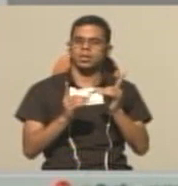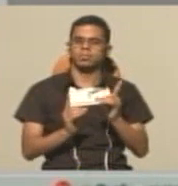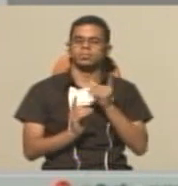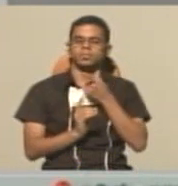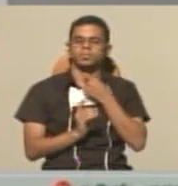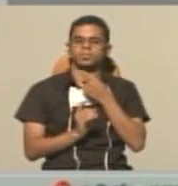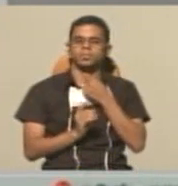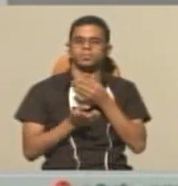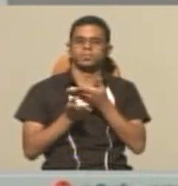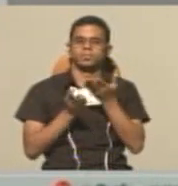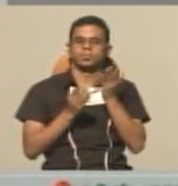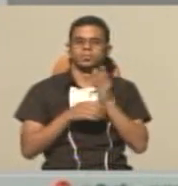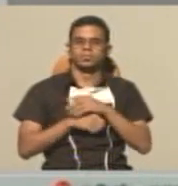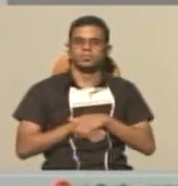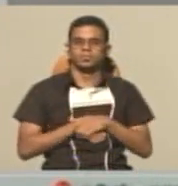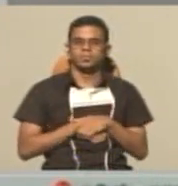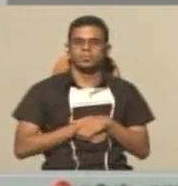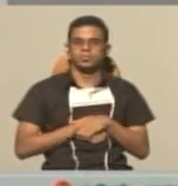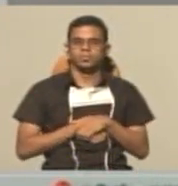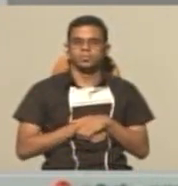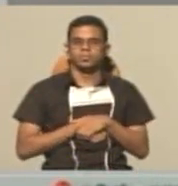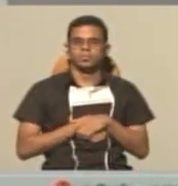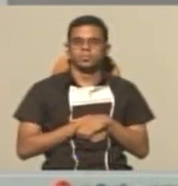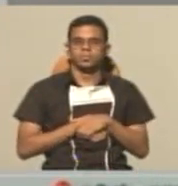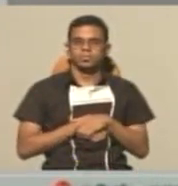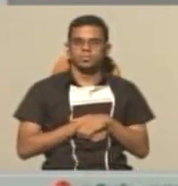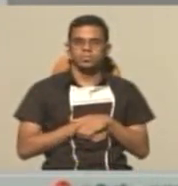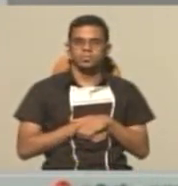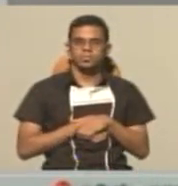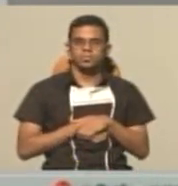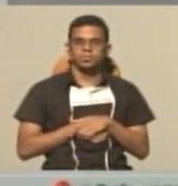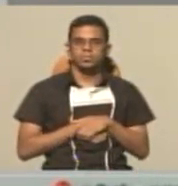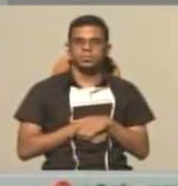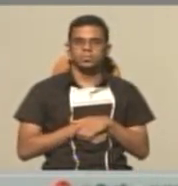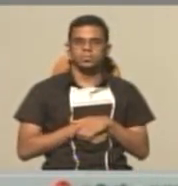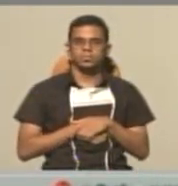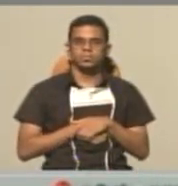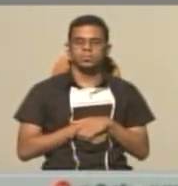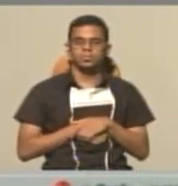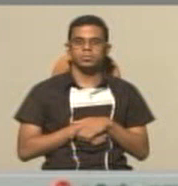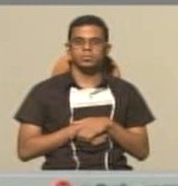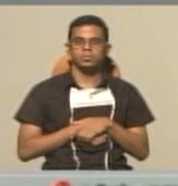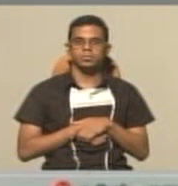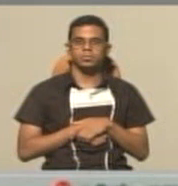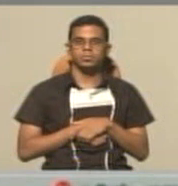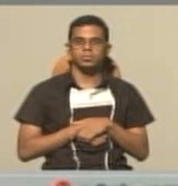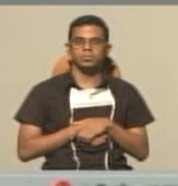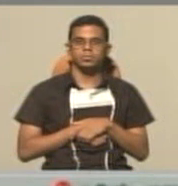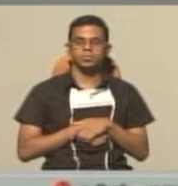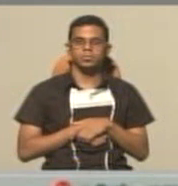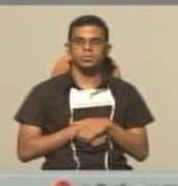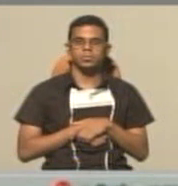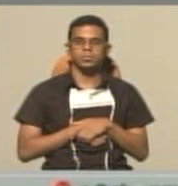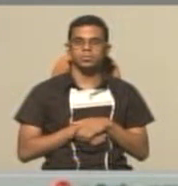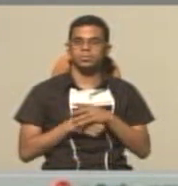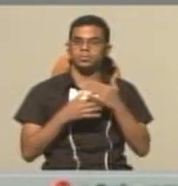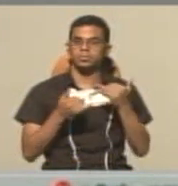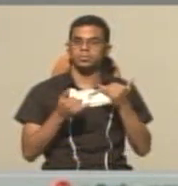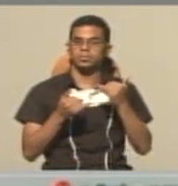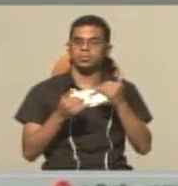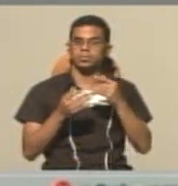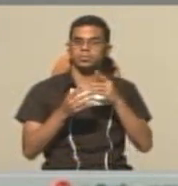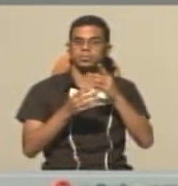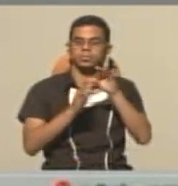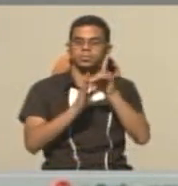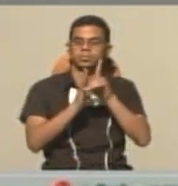seleccionaré este y presionaremos Aceptar. Ya lo que nos queda es exportar